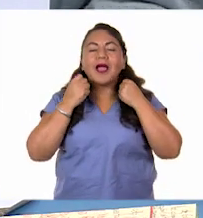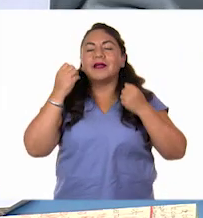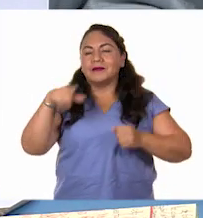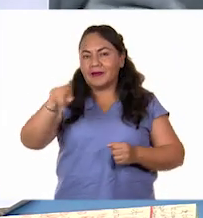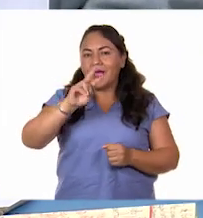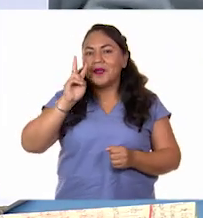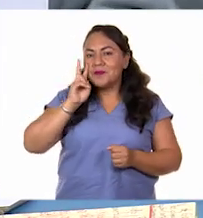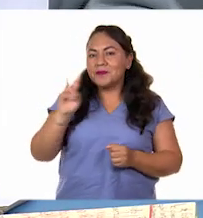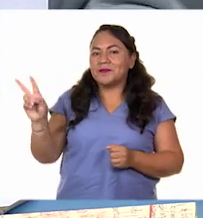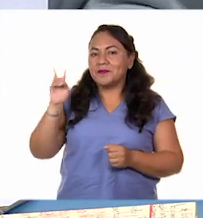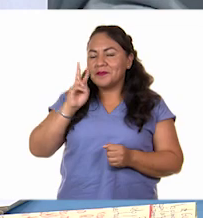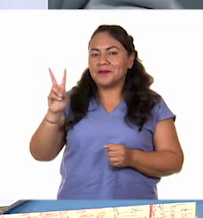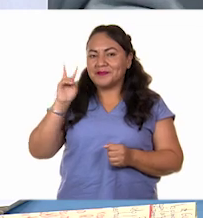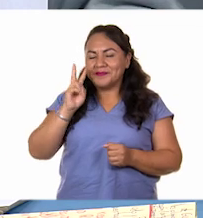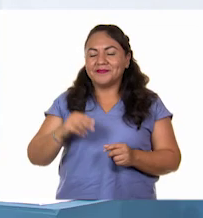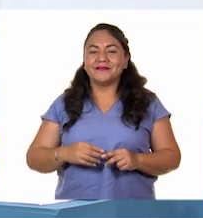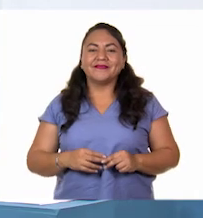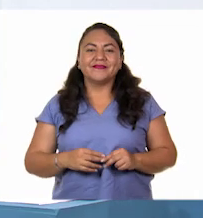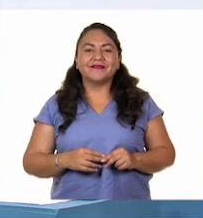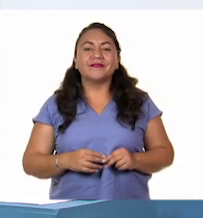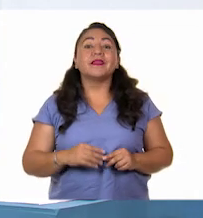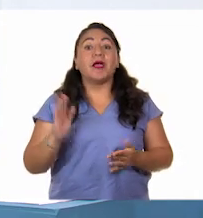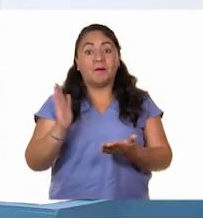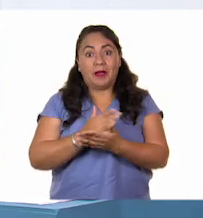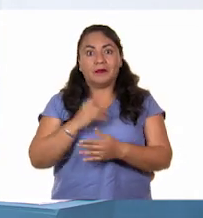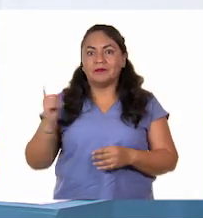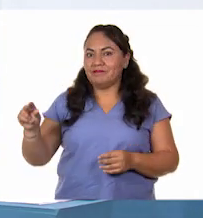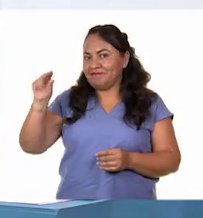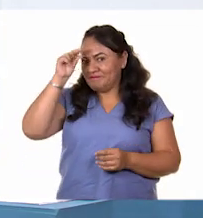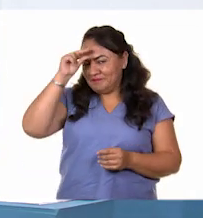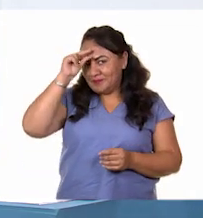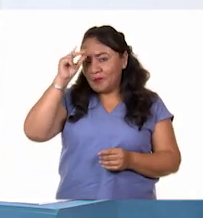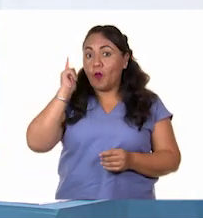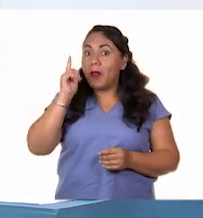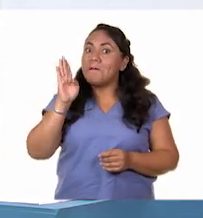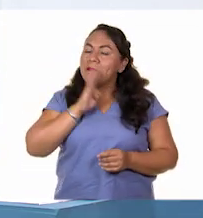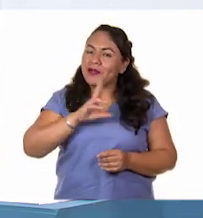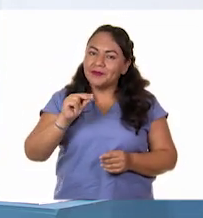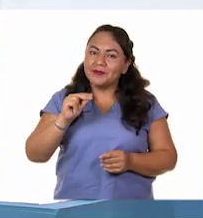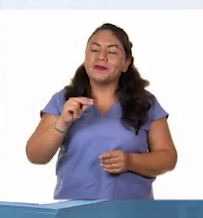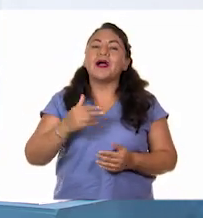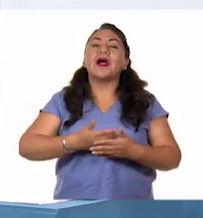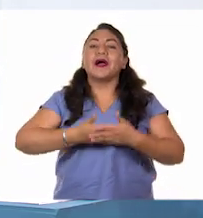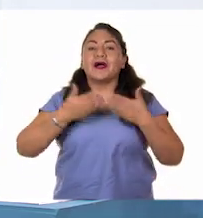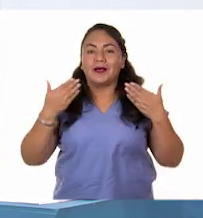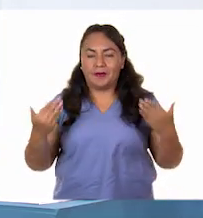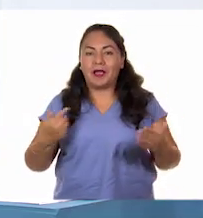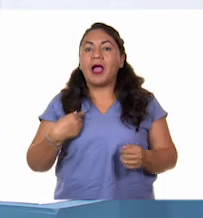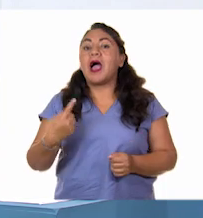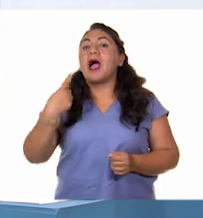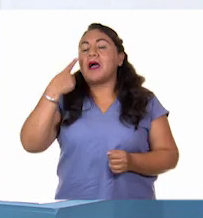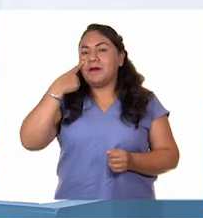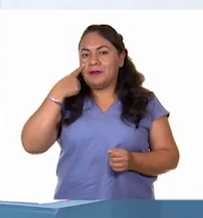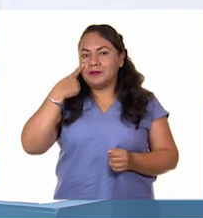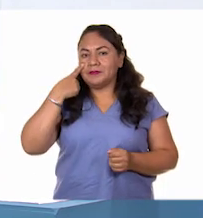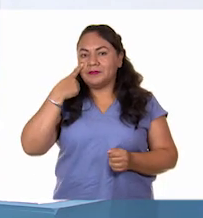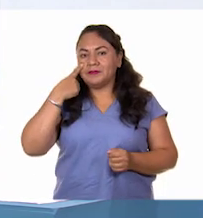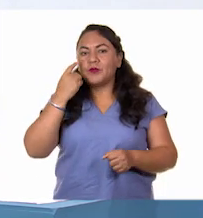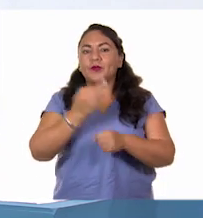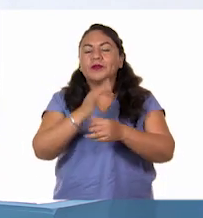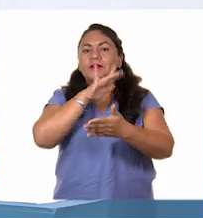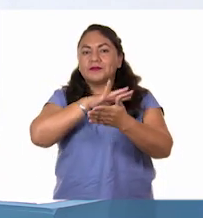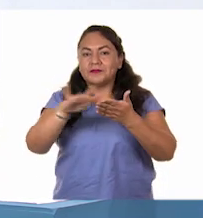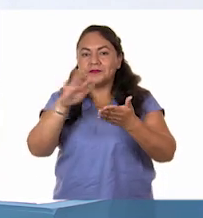han visto en infinidad de cápsulas. Y además es bien abusado también. Espero que no me quede mal. Así que vamos a ver el